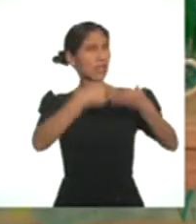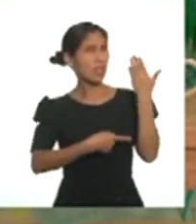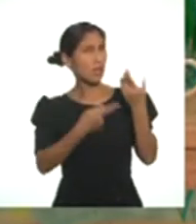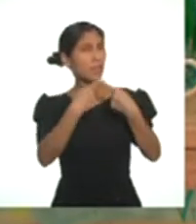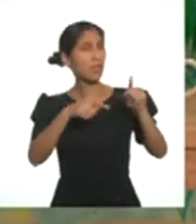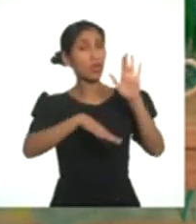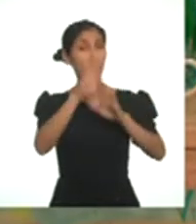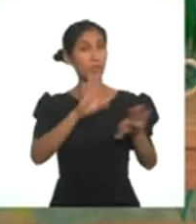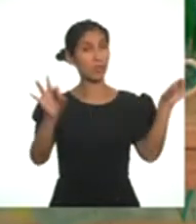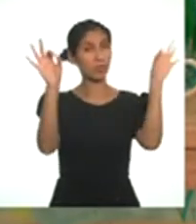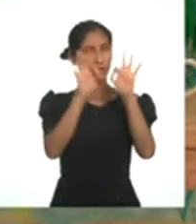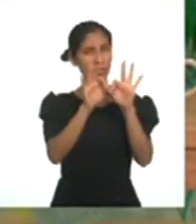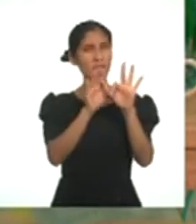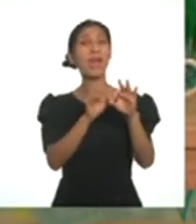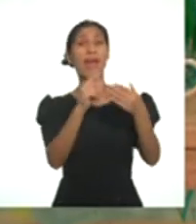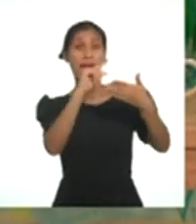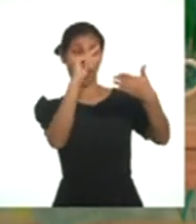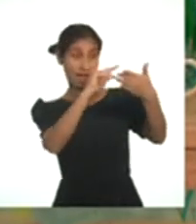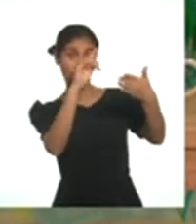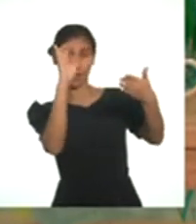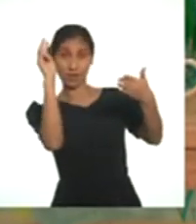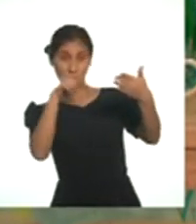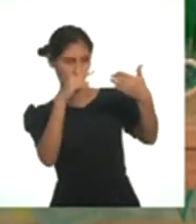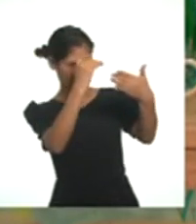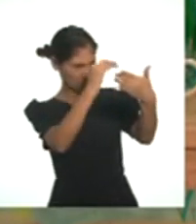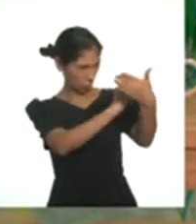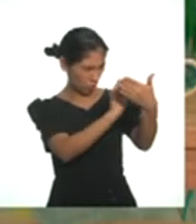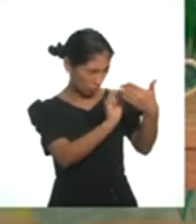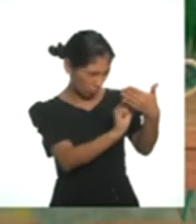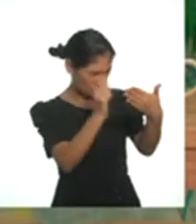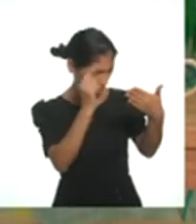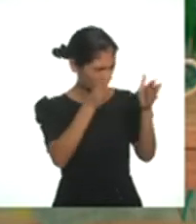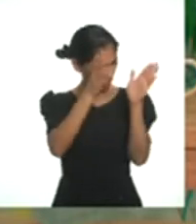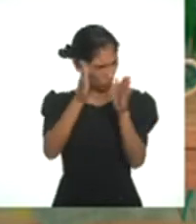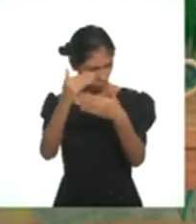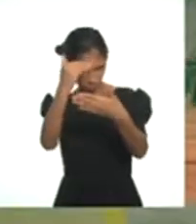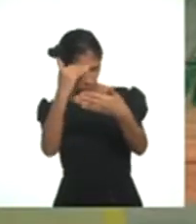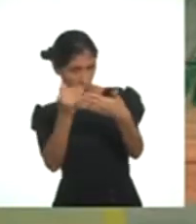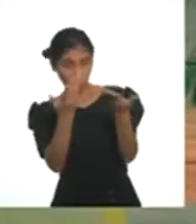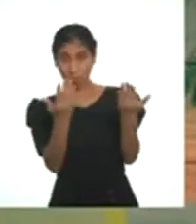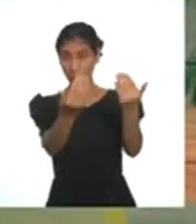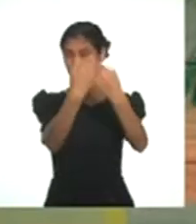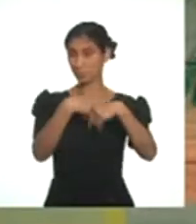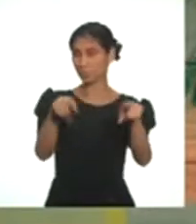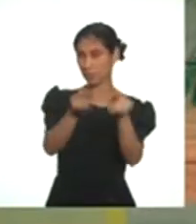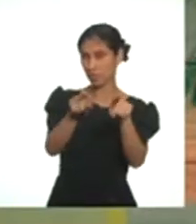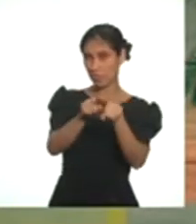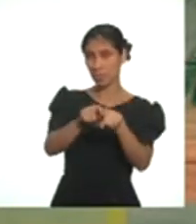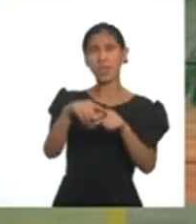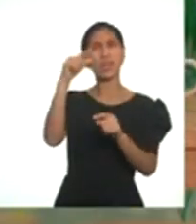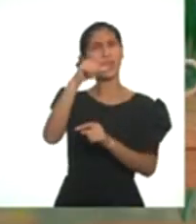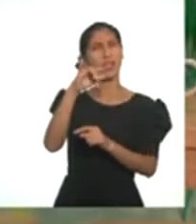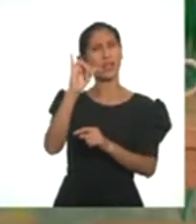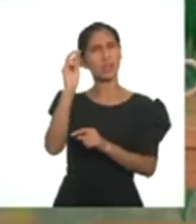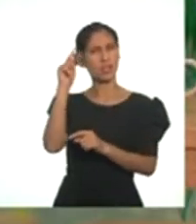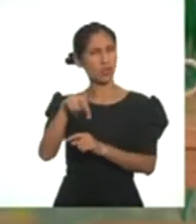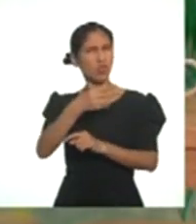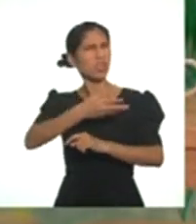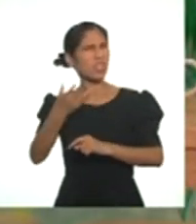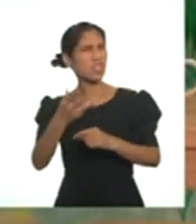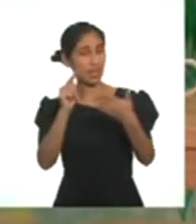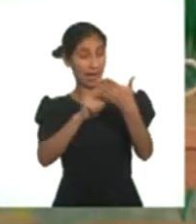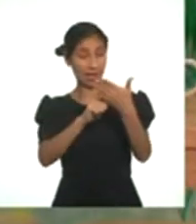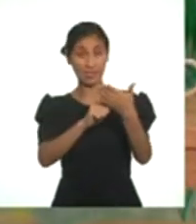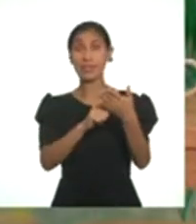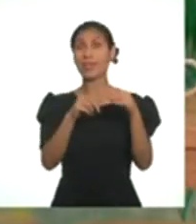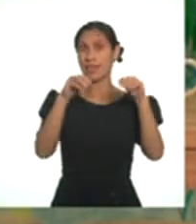básicamente la elaboración de guión a manera de esbozo, ya que esto se irá mejorando en el proceso. ¿Nos podrías contar sobre el guión? El guión